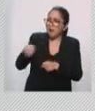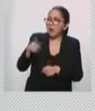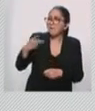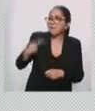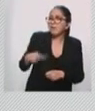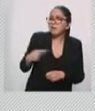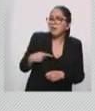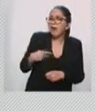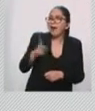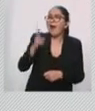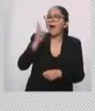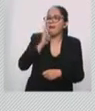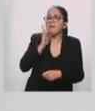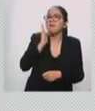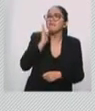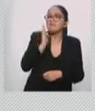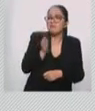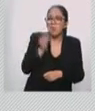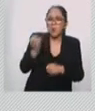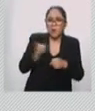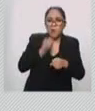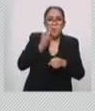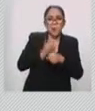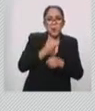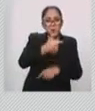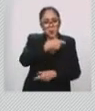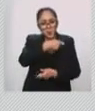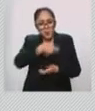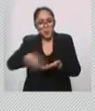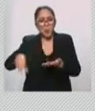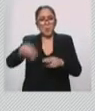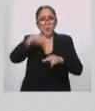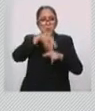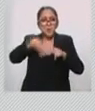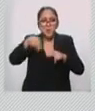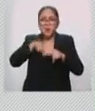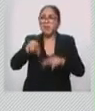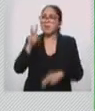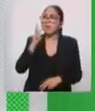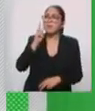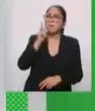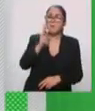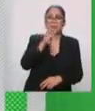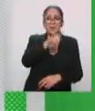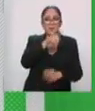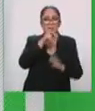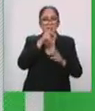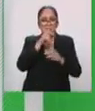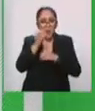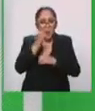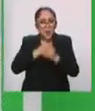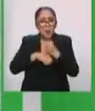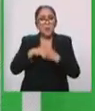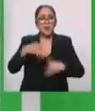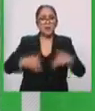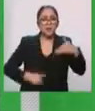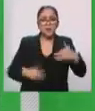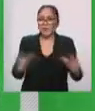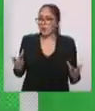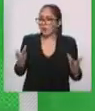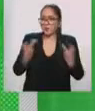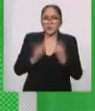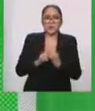disfrutar a través de la distancia una puesta en escena que además, como bien lo decían ustedes, Luke y Magui, es para toda la familia con un gran mensaje?